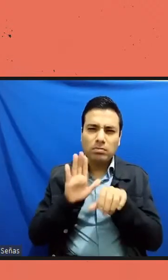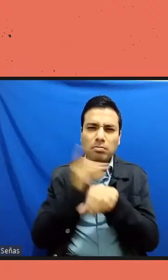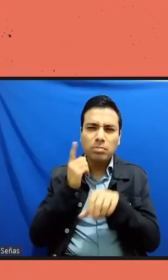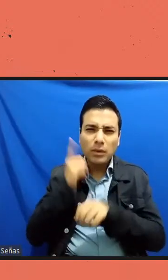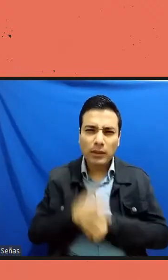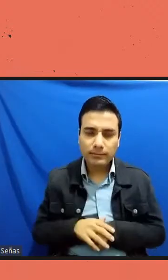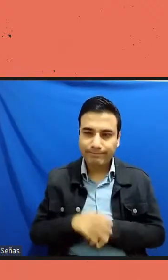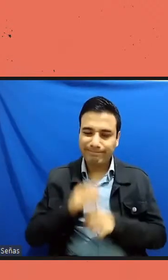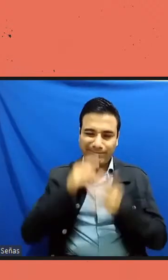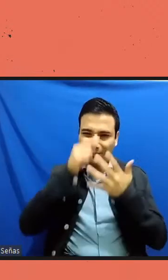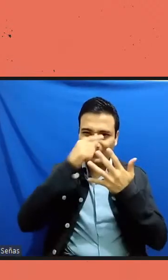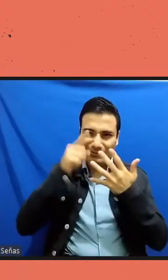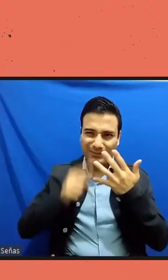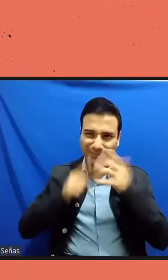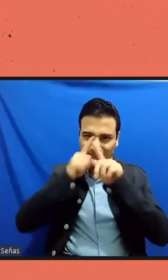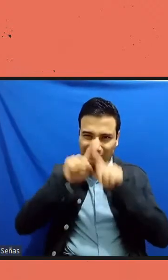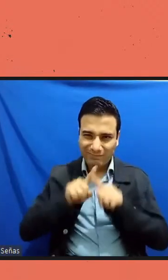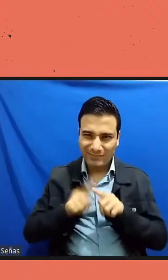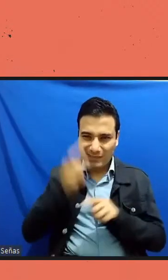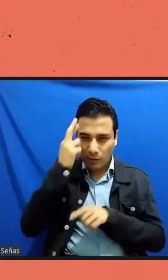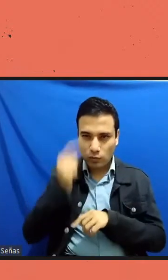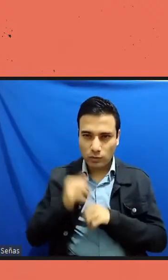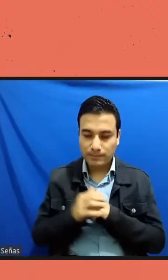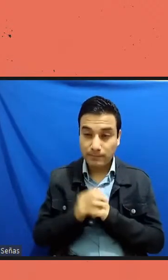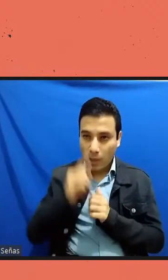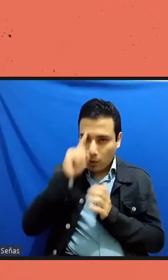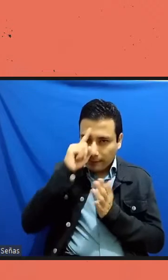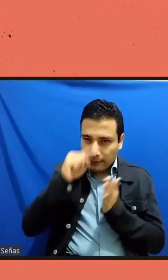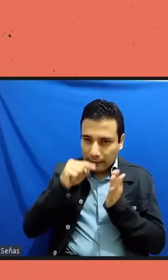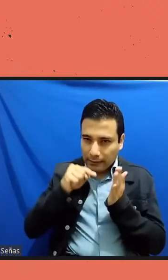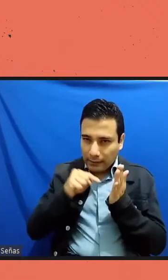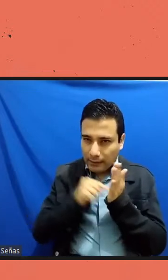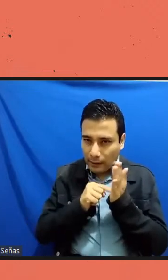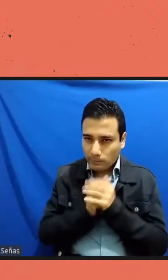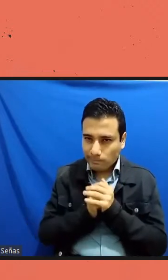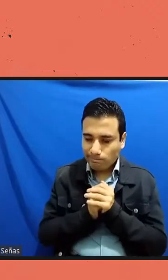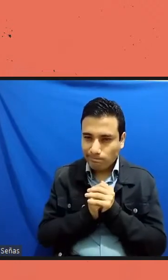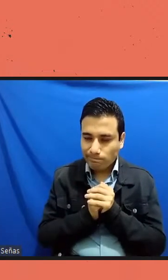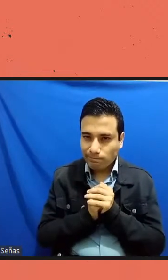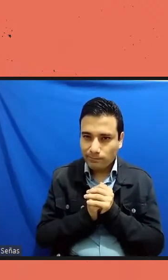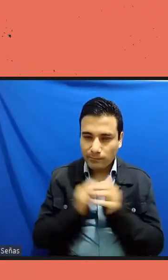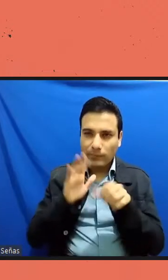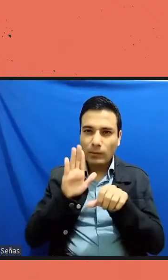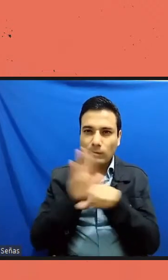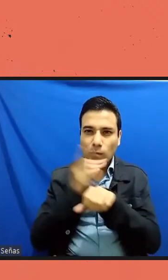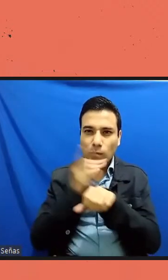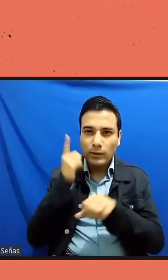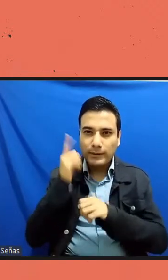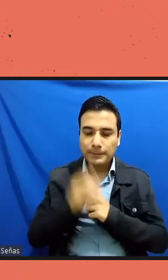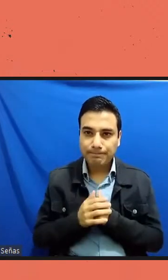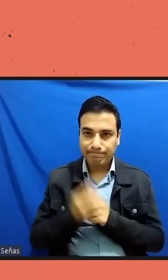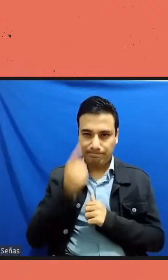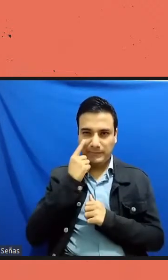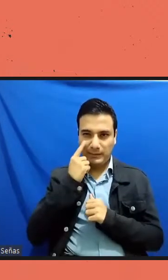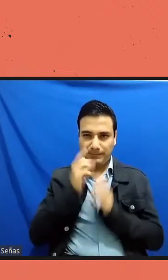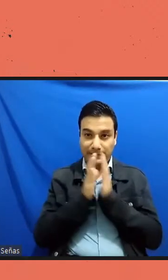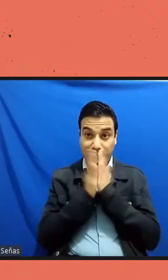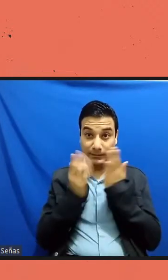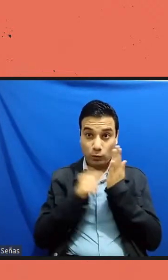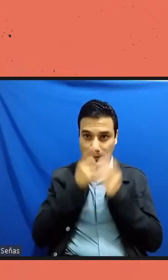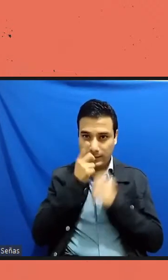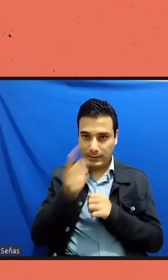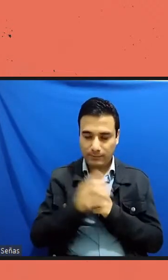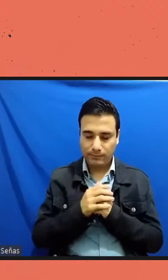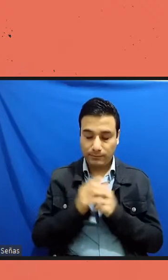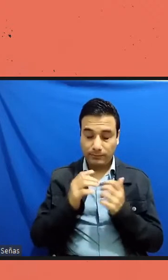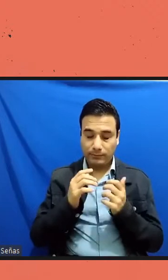pero me parece que tiene que ver precisamente con el epígrafe de ese libro. No lo recuerdo bien en ese